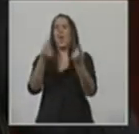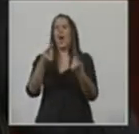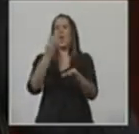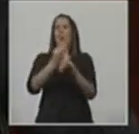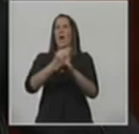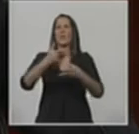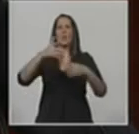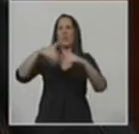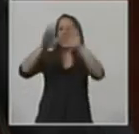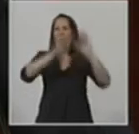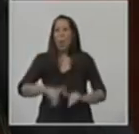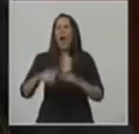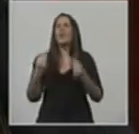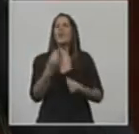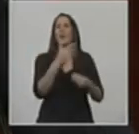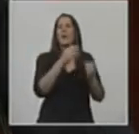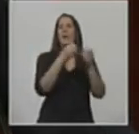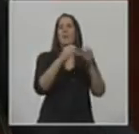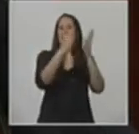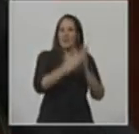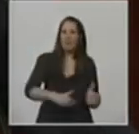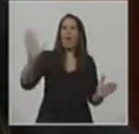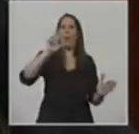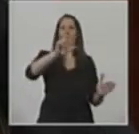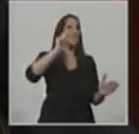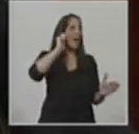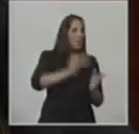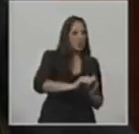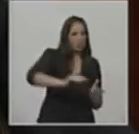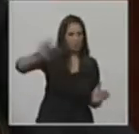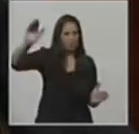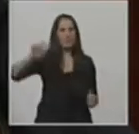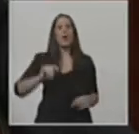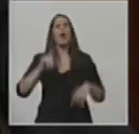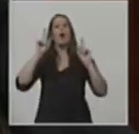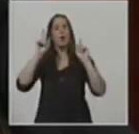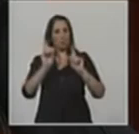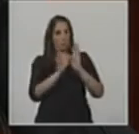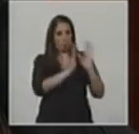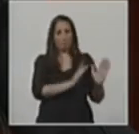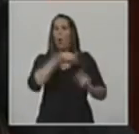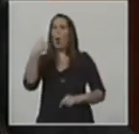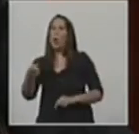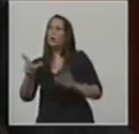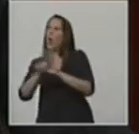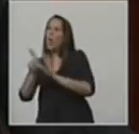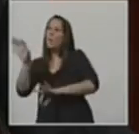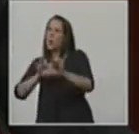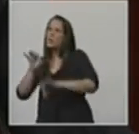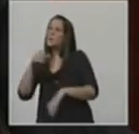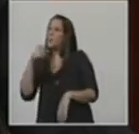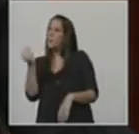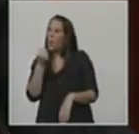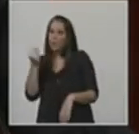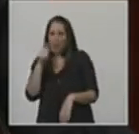3 años. El otro proyecto de ley que considero primario para nuestro futuro es el de la